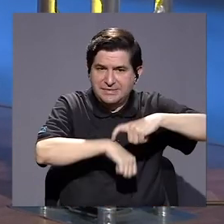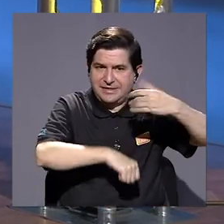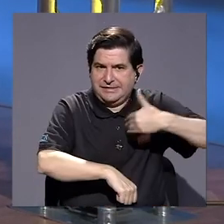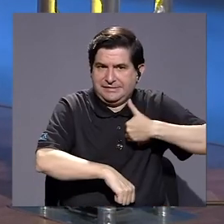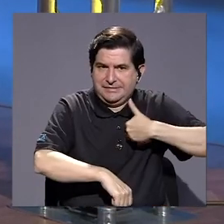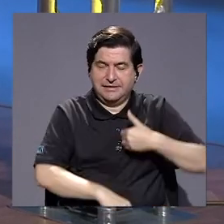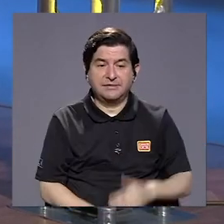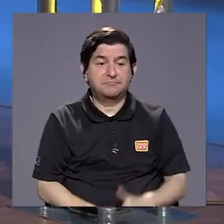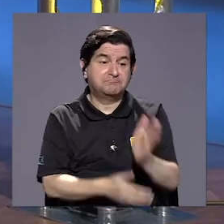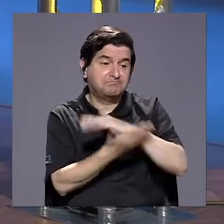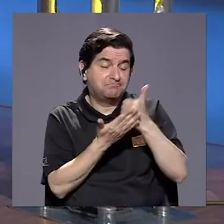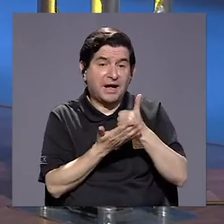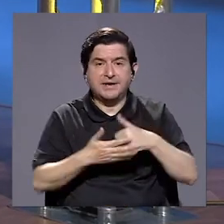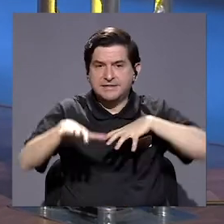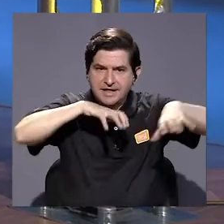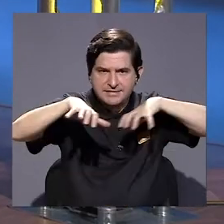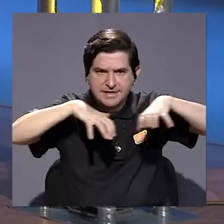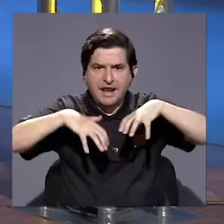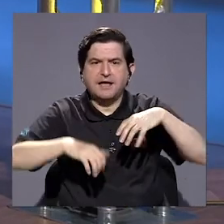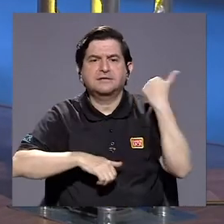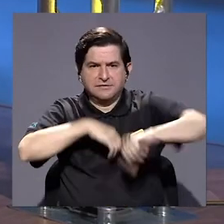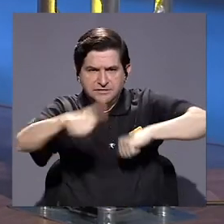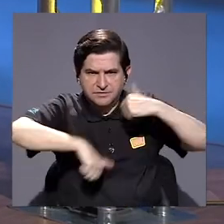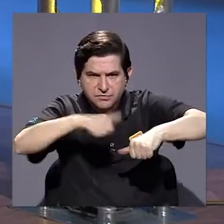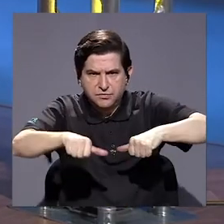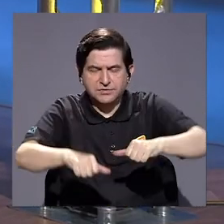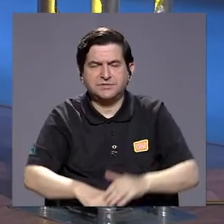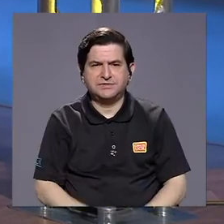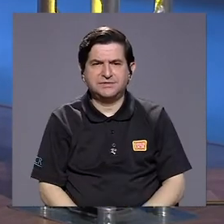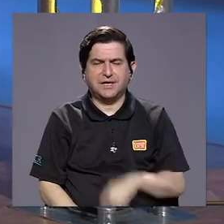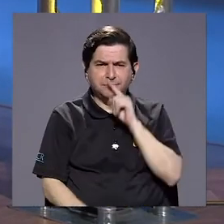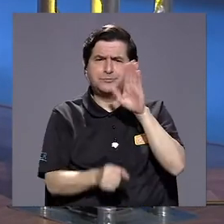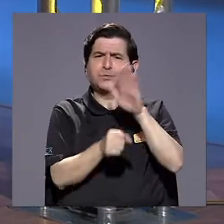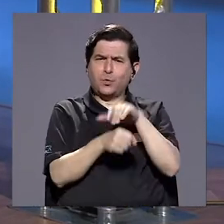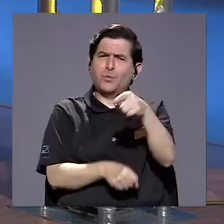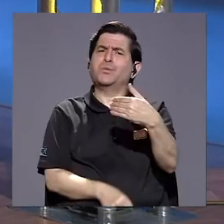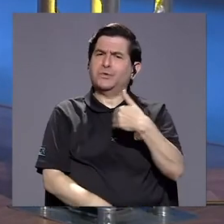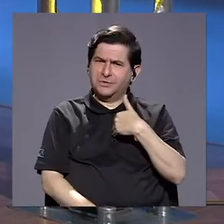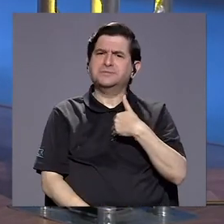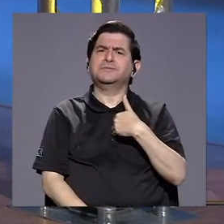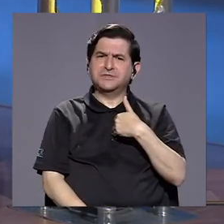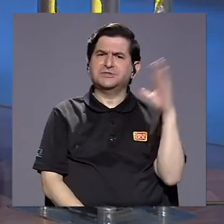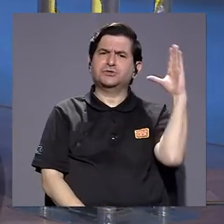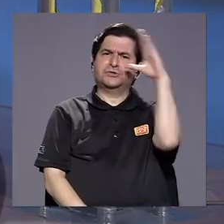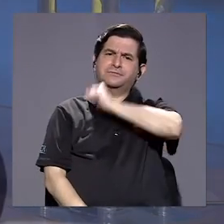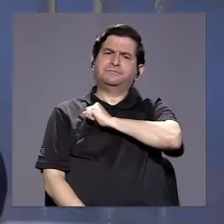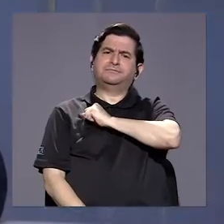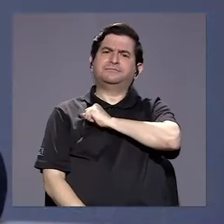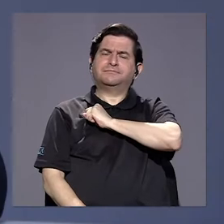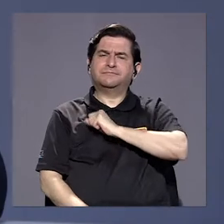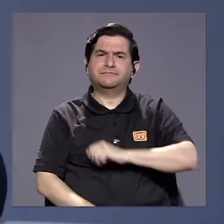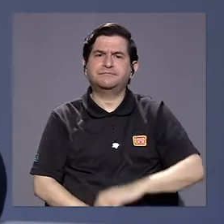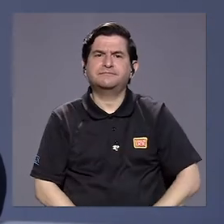Esto, para mí, es parte del activismo. Entiendo y se nota ese compromiso suyo, Margarita.